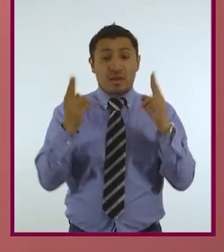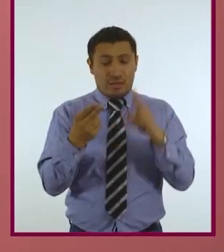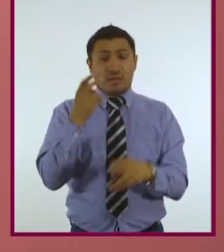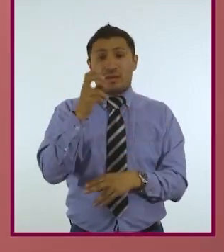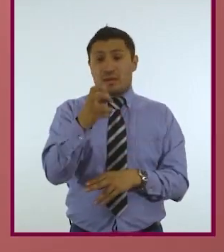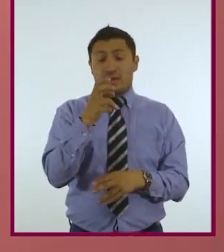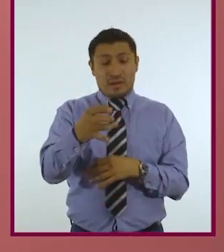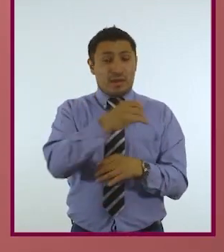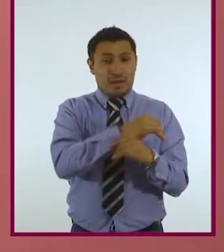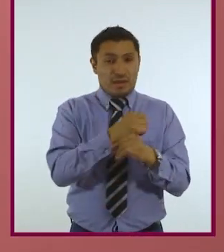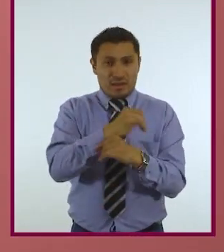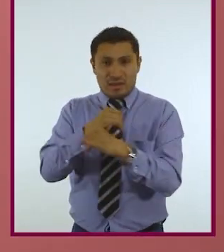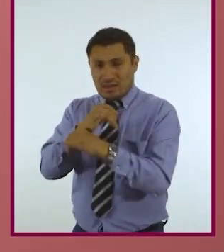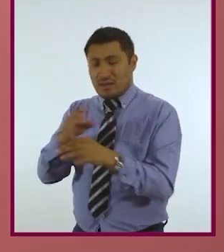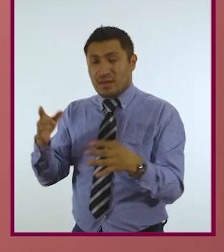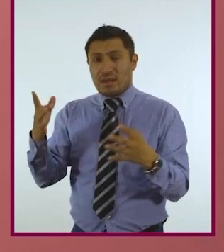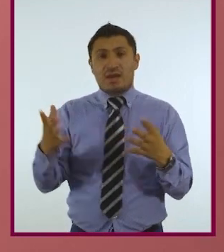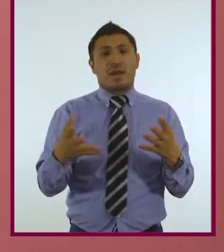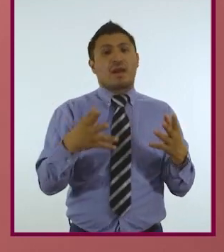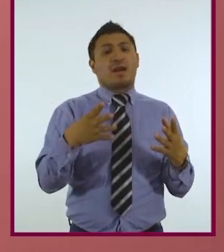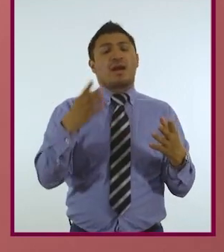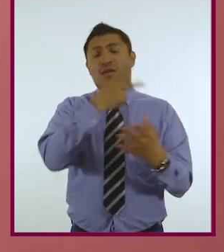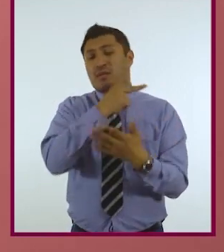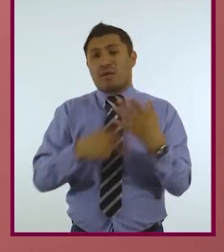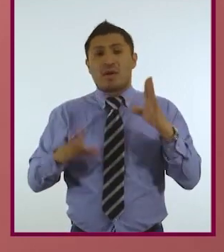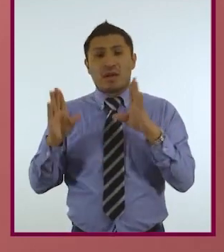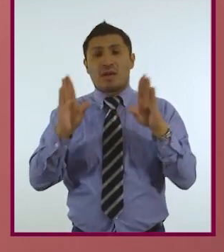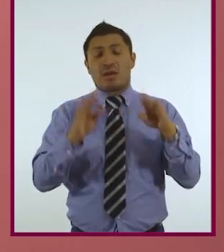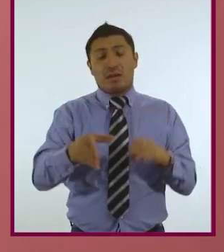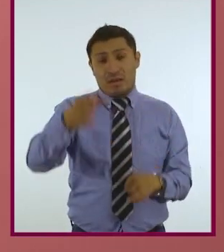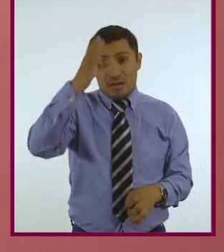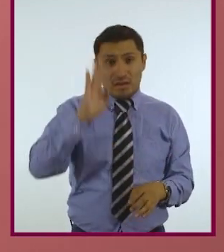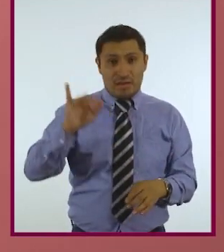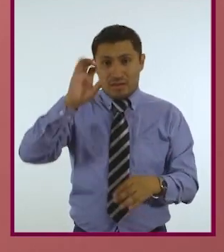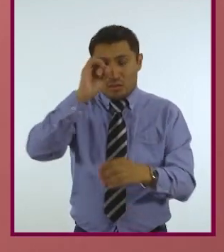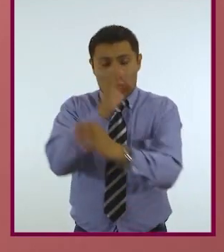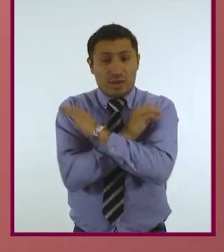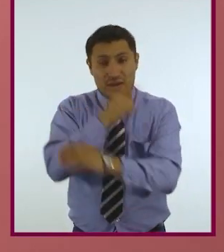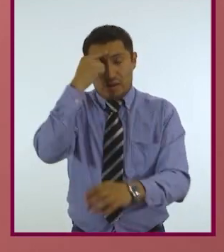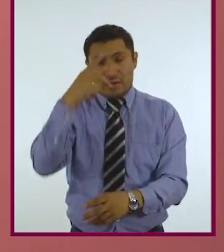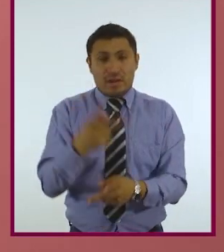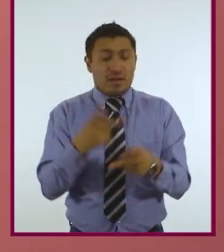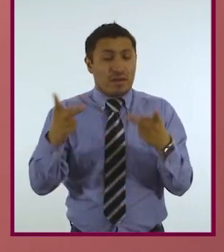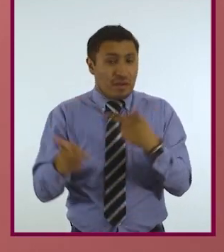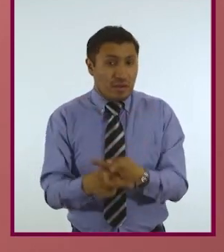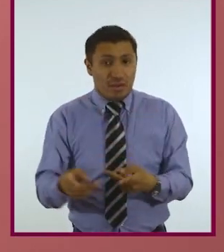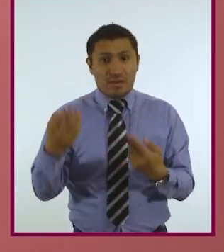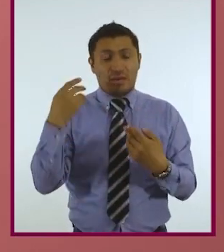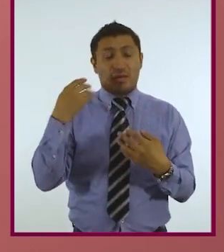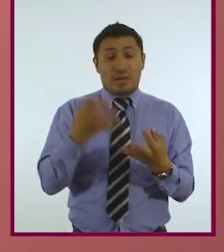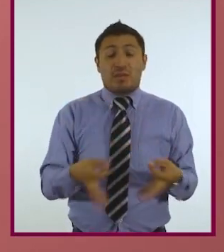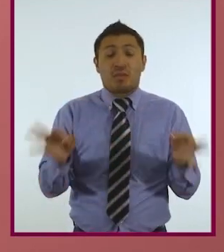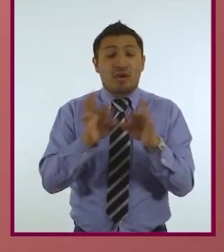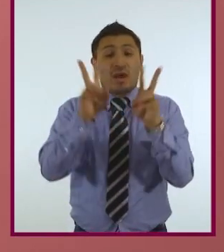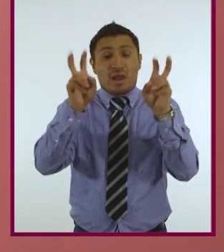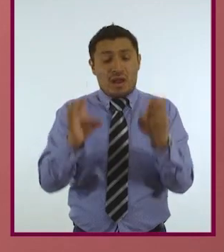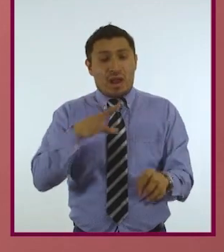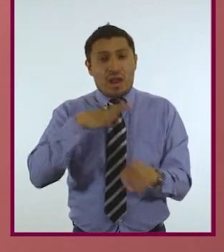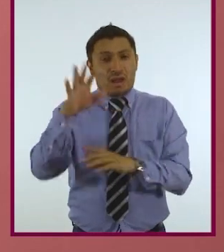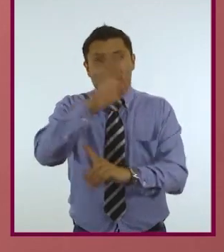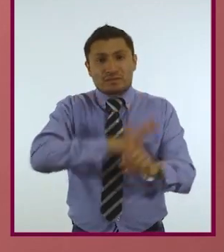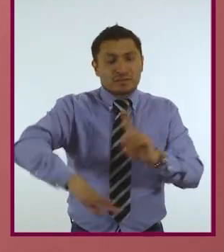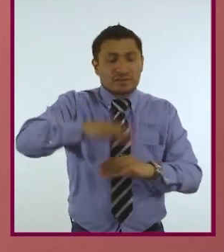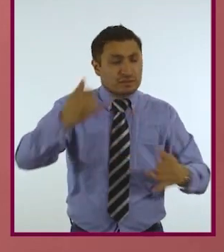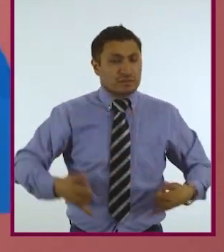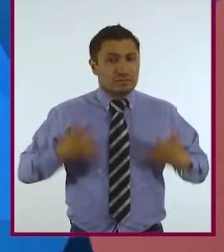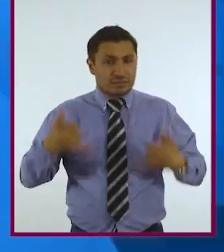el cual ha desarrollado programas de enseñanza de la bioética para bachillerato por la resonancia que el tema puede tener entre las